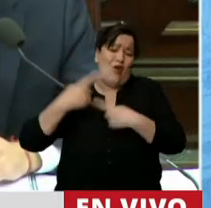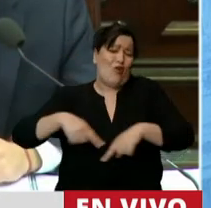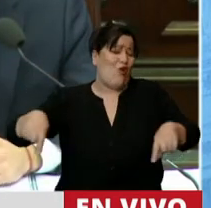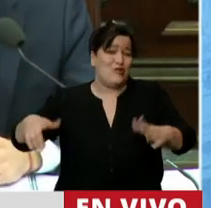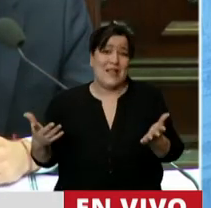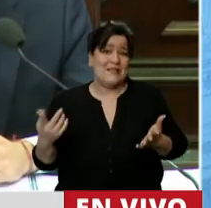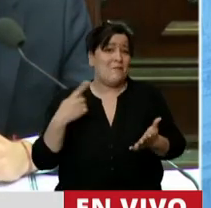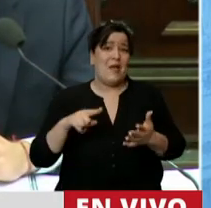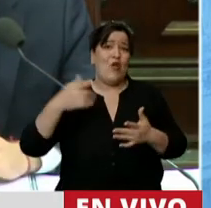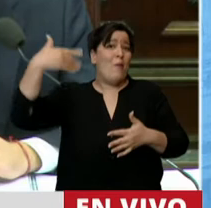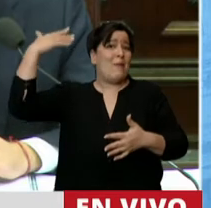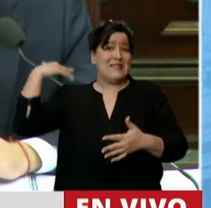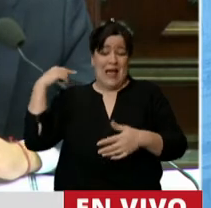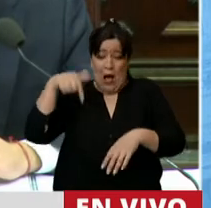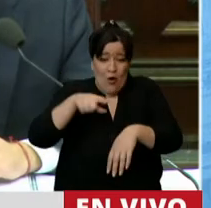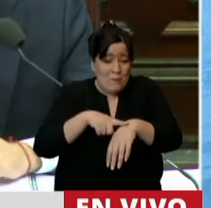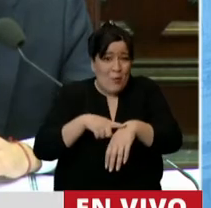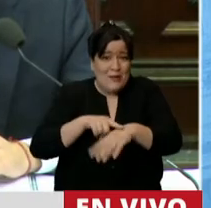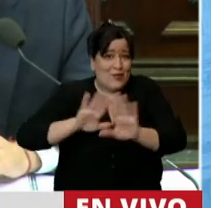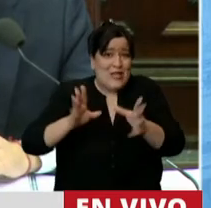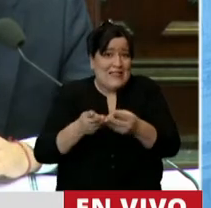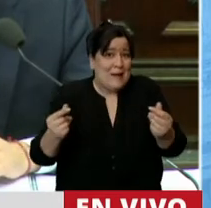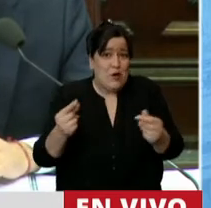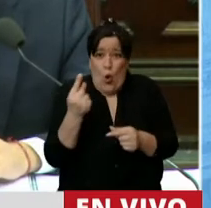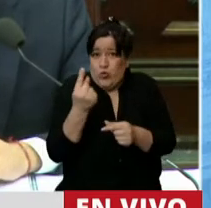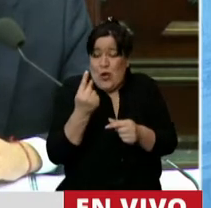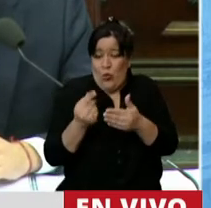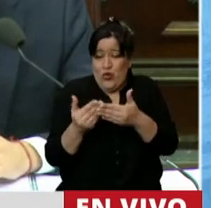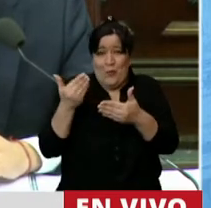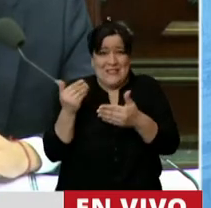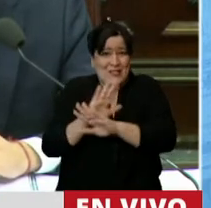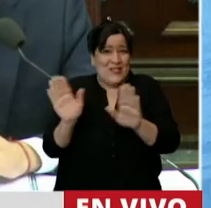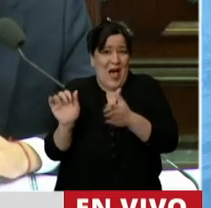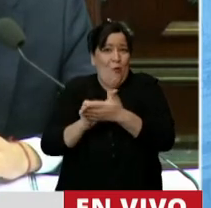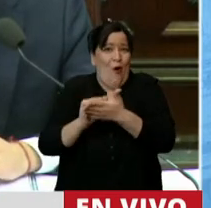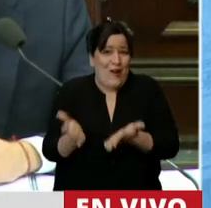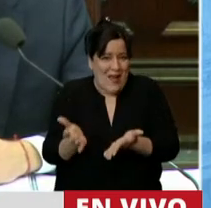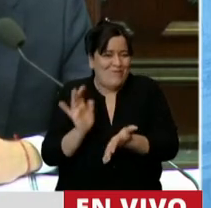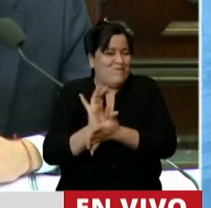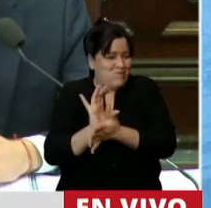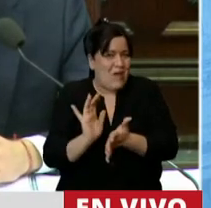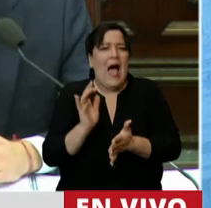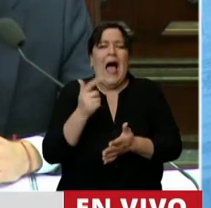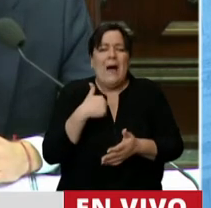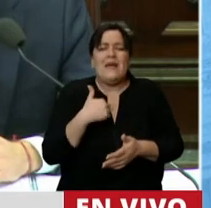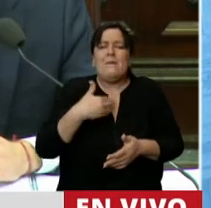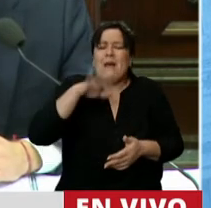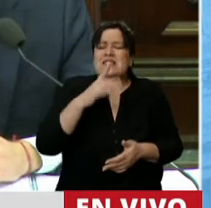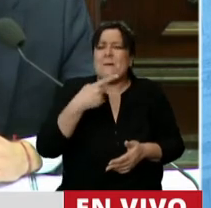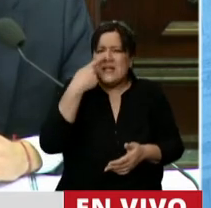Pero el pasado se termina en este instante, hace un segundo. Y a mí me interesa hablar del presente.